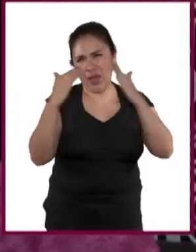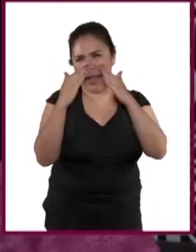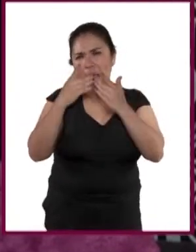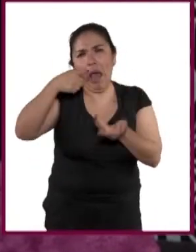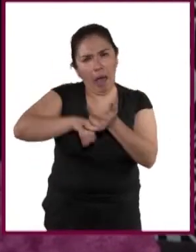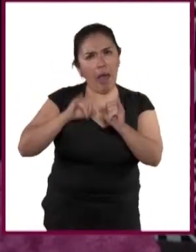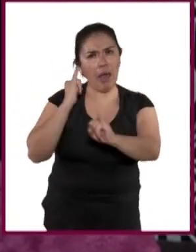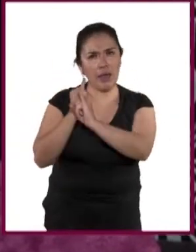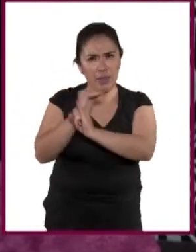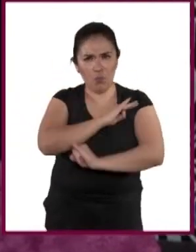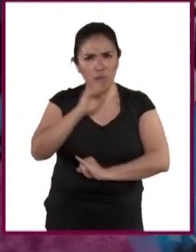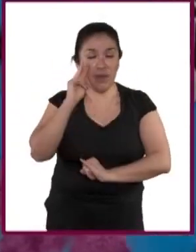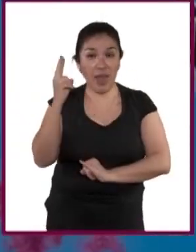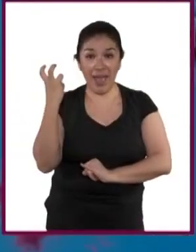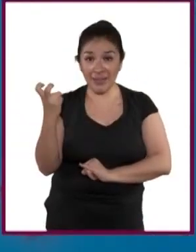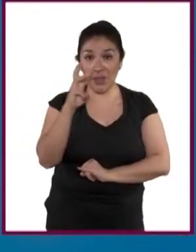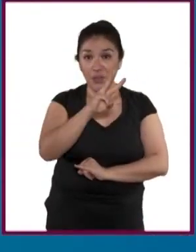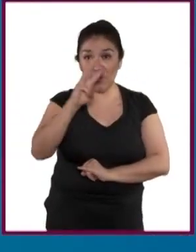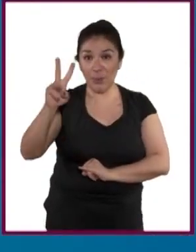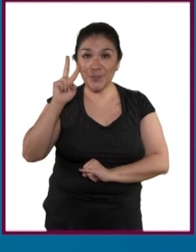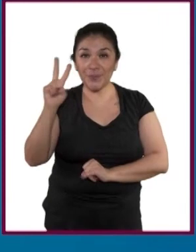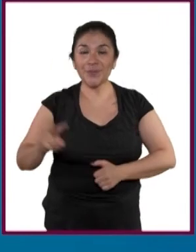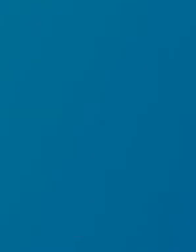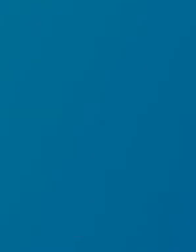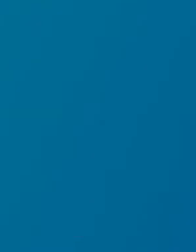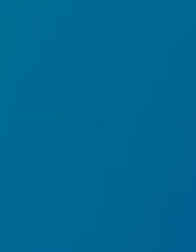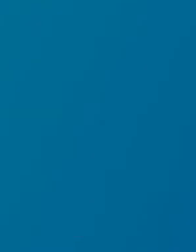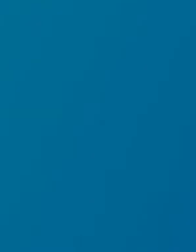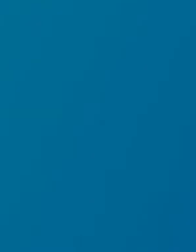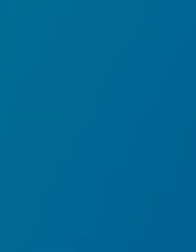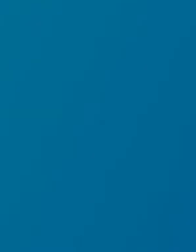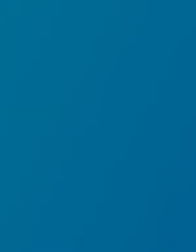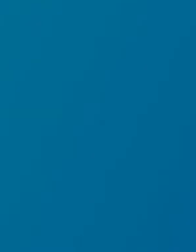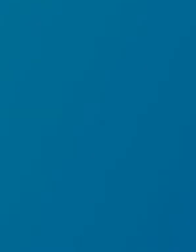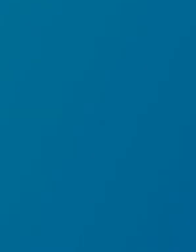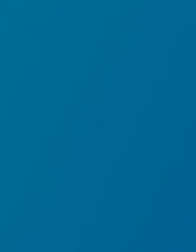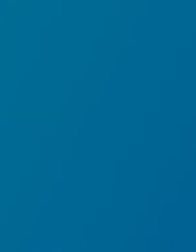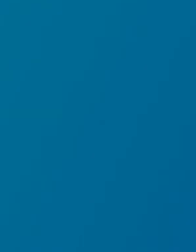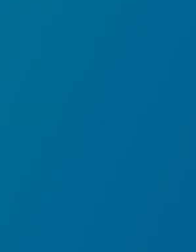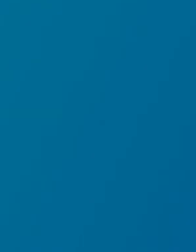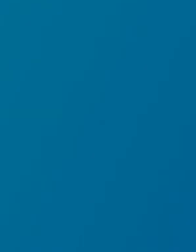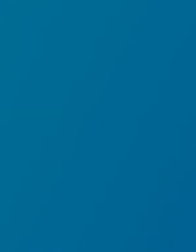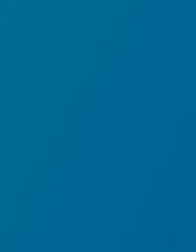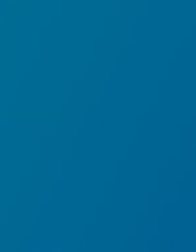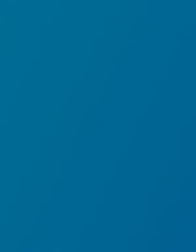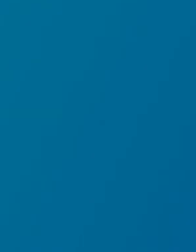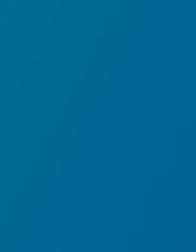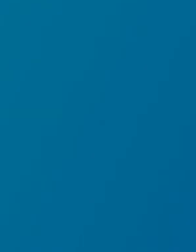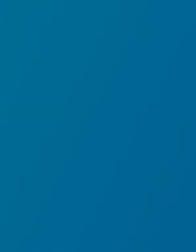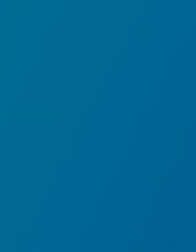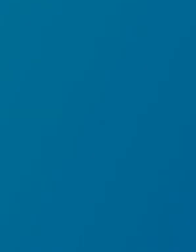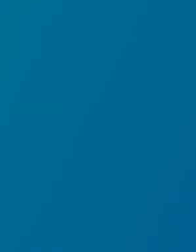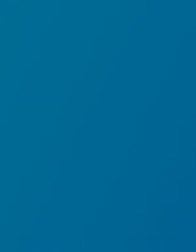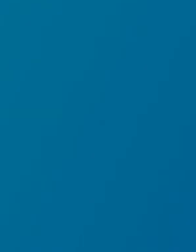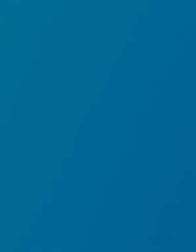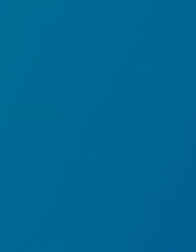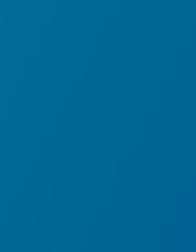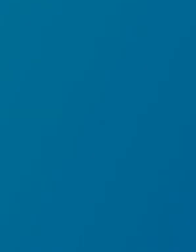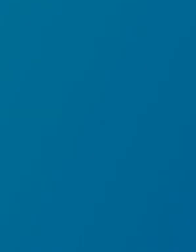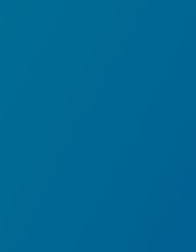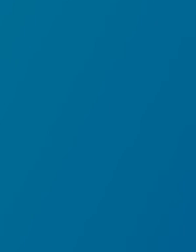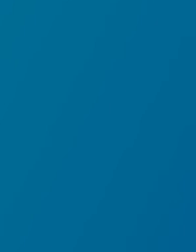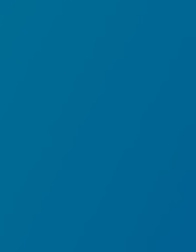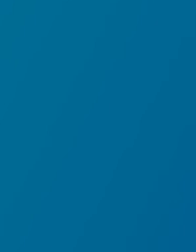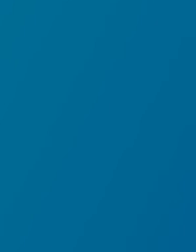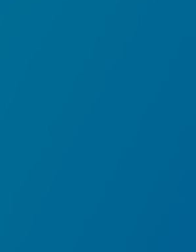en nuestra página, jovenesencasa.sef.gov.mx y en nuestros canales de YouTube